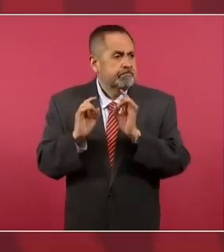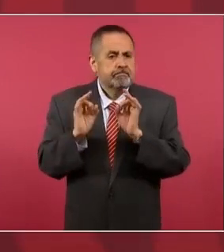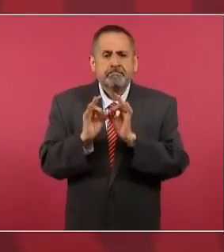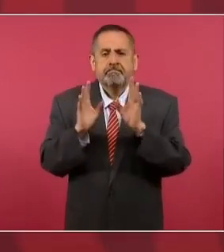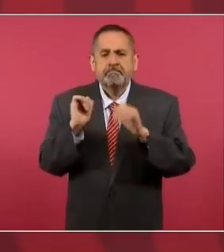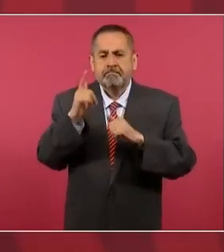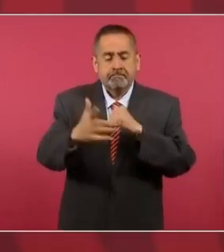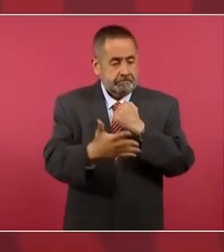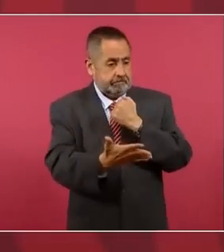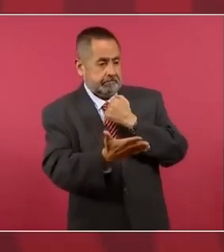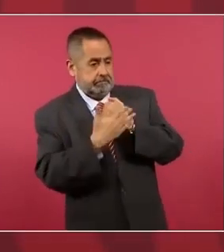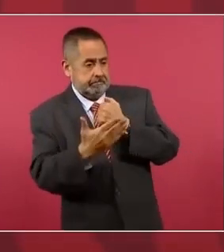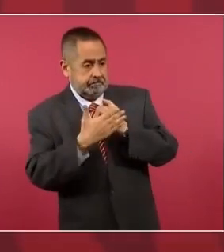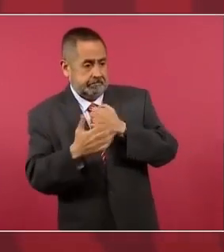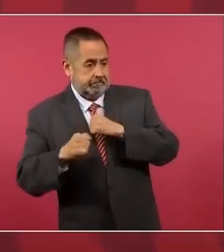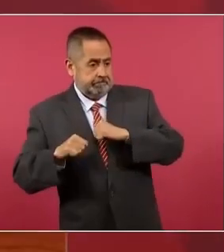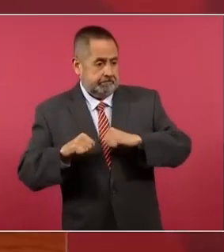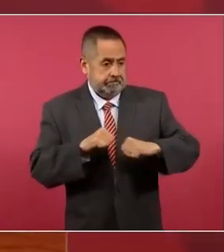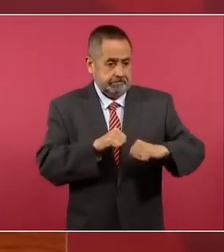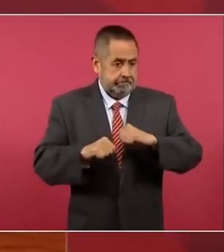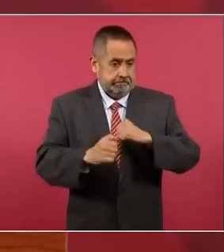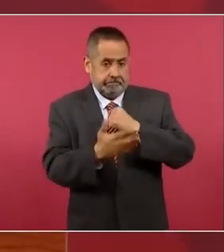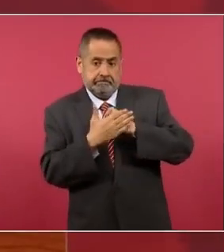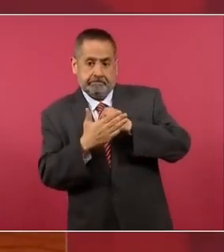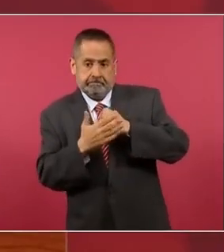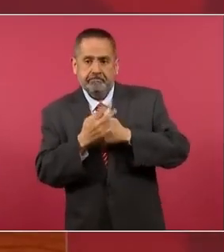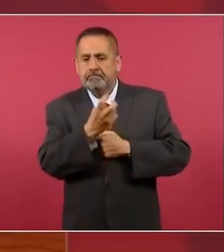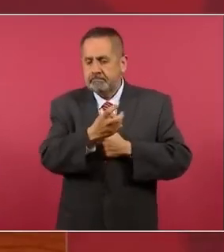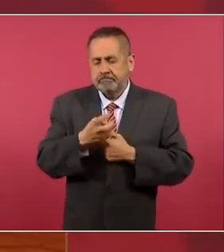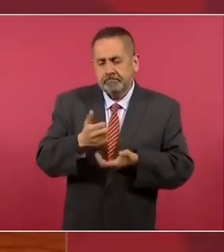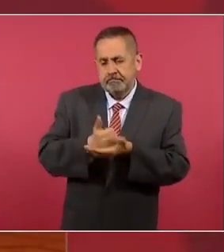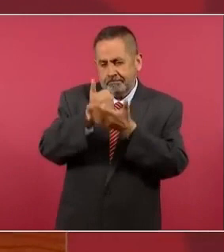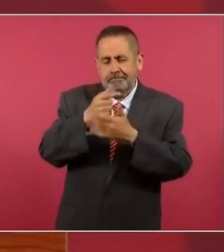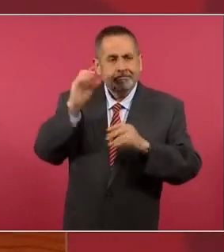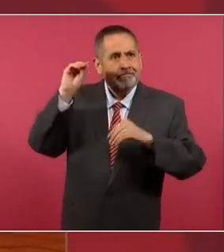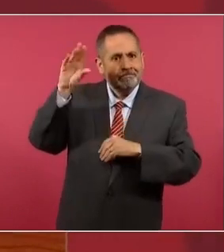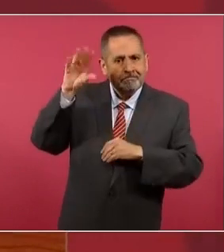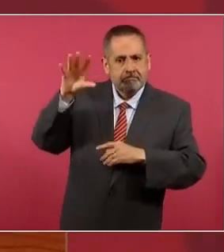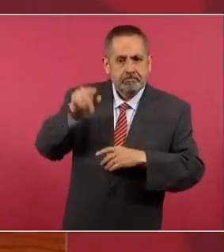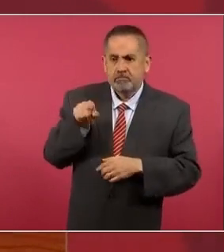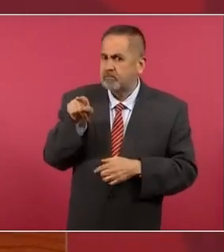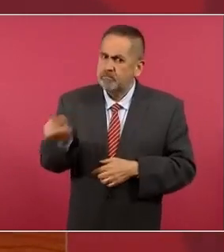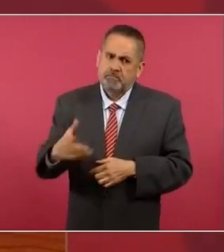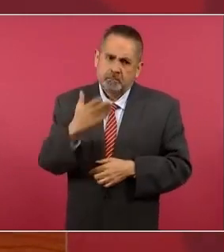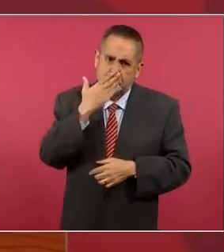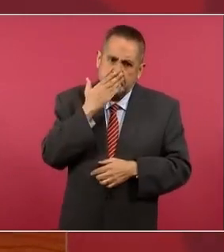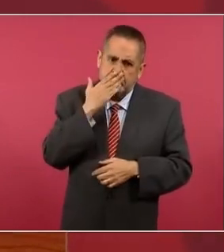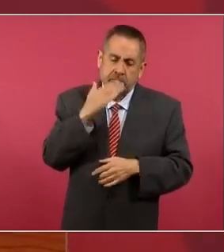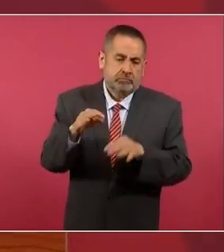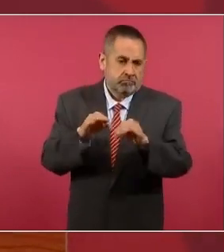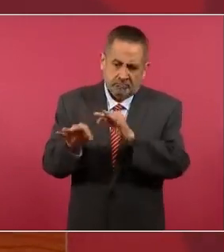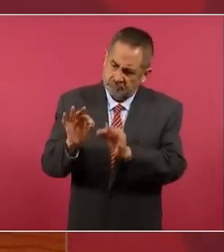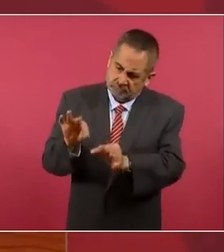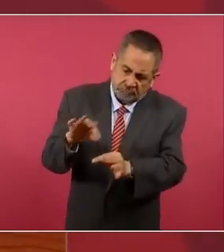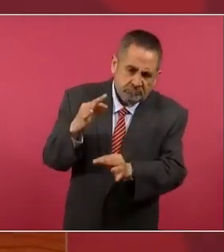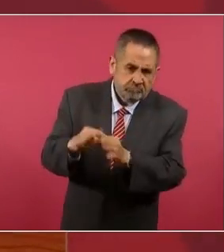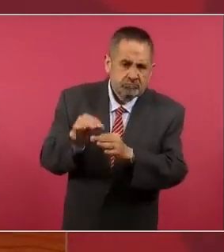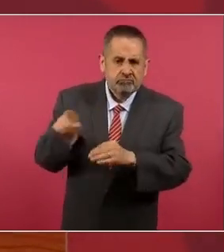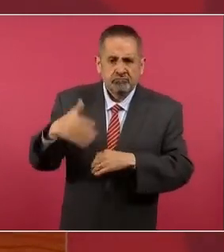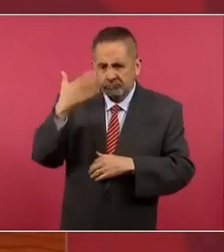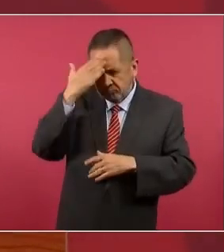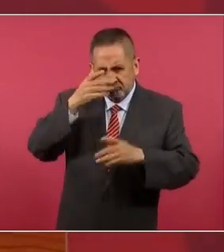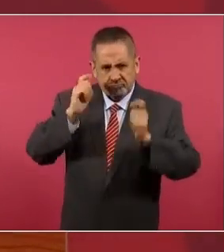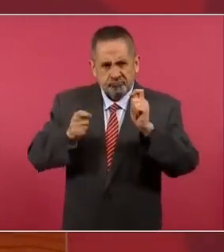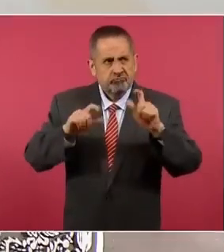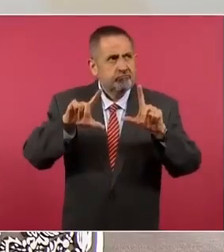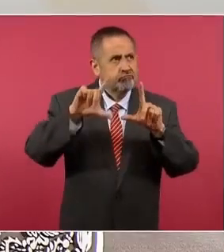instrumentación sísmica. Son muy eficientes, son muy funcionales, conocen muy bien